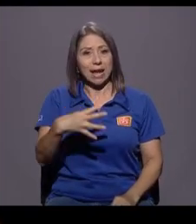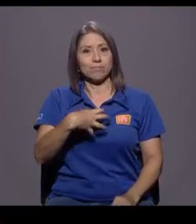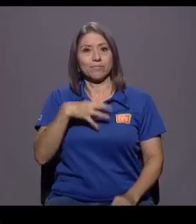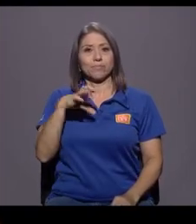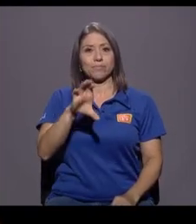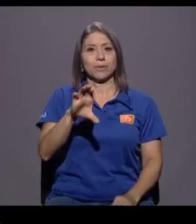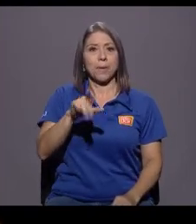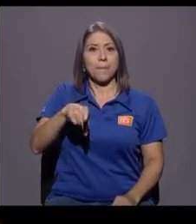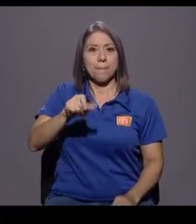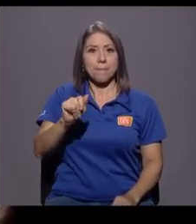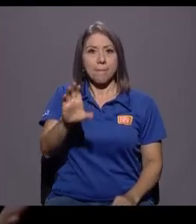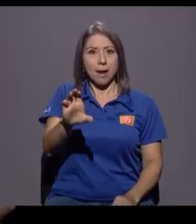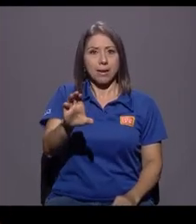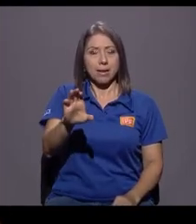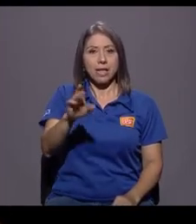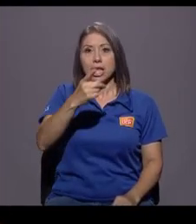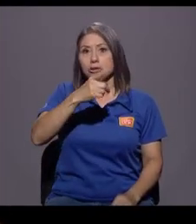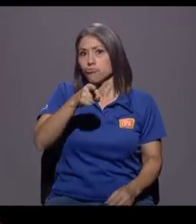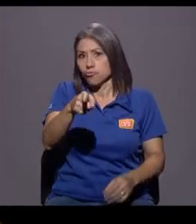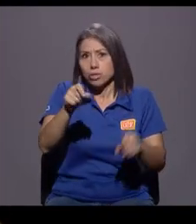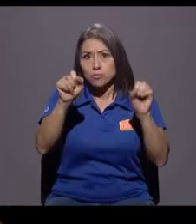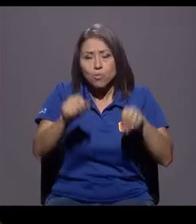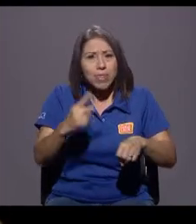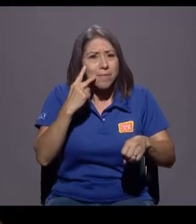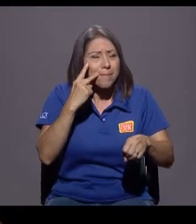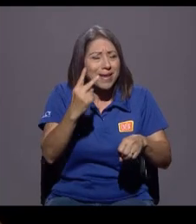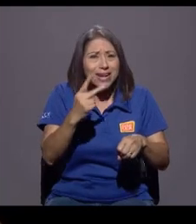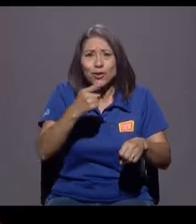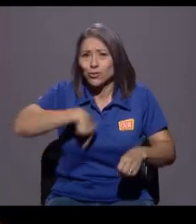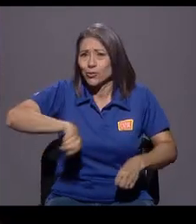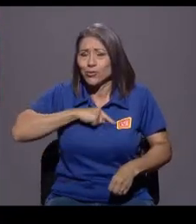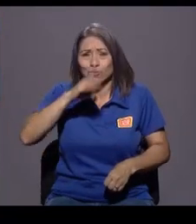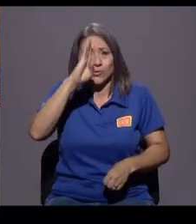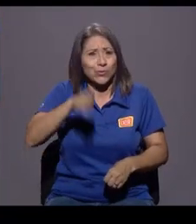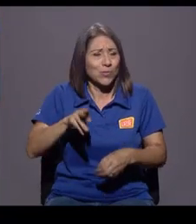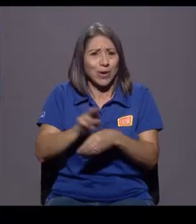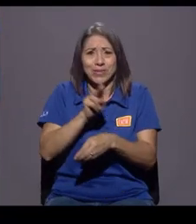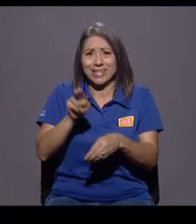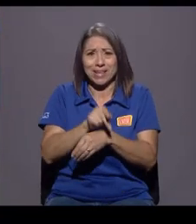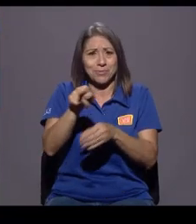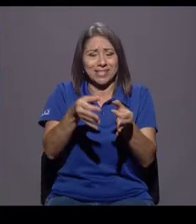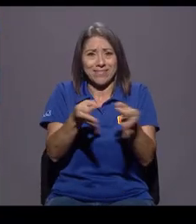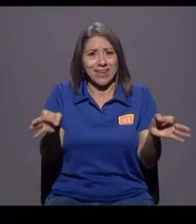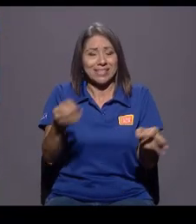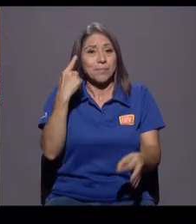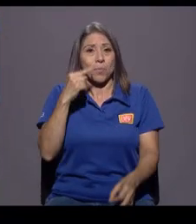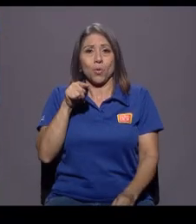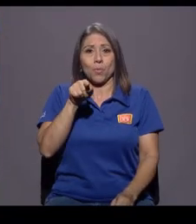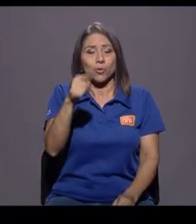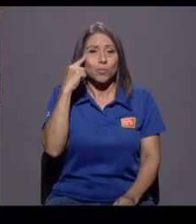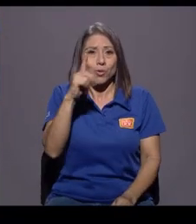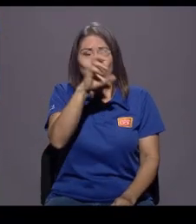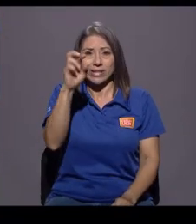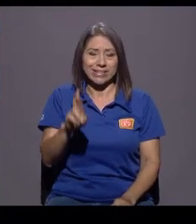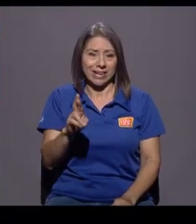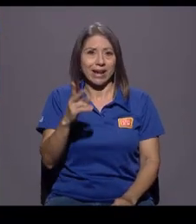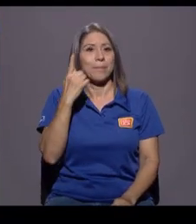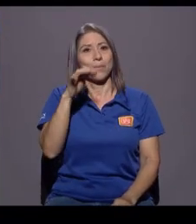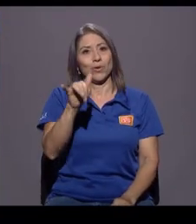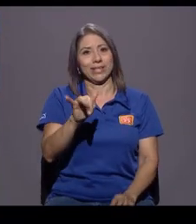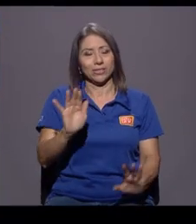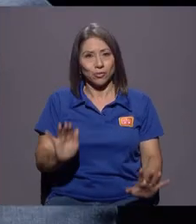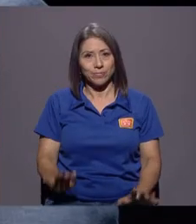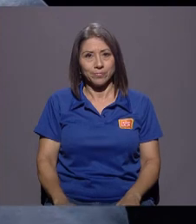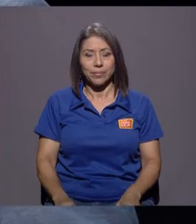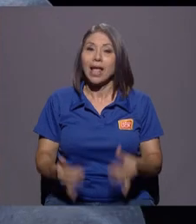y lo pueden ver en cualquier parte de cuestiones de coalición, nunca utilizar él es por vos, por Costa Rica, precisamente por eso. Ahora,